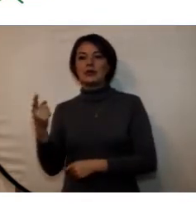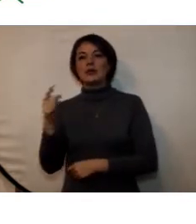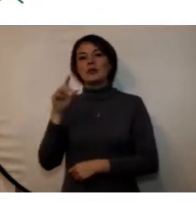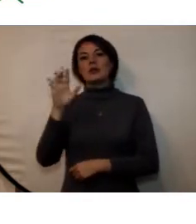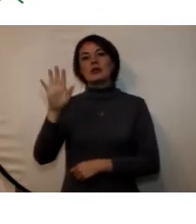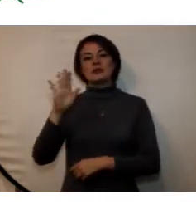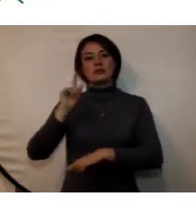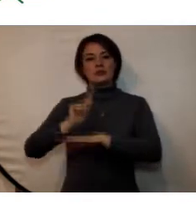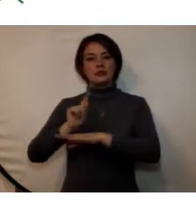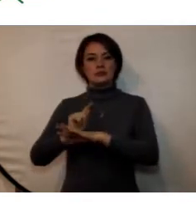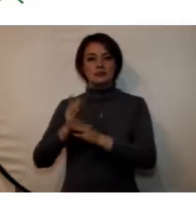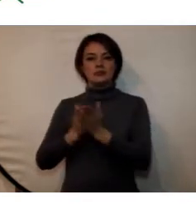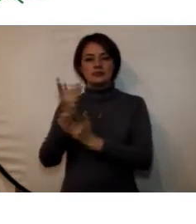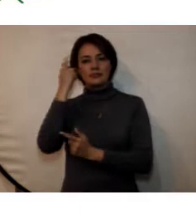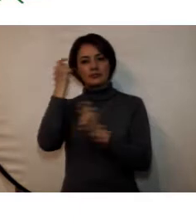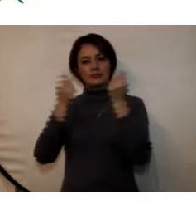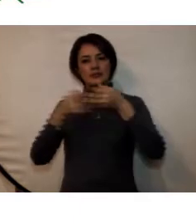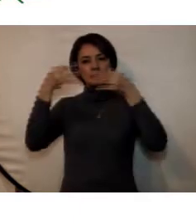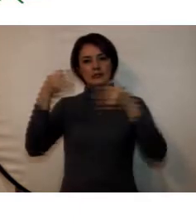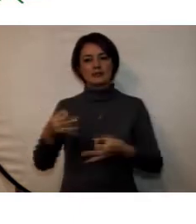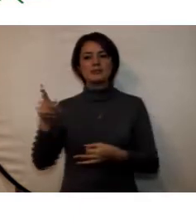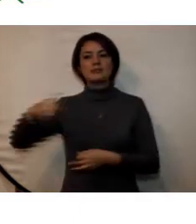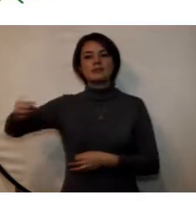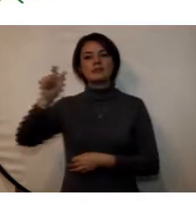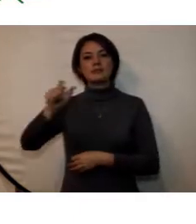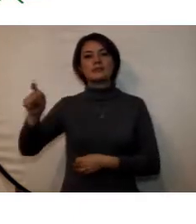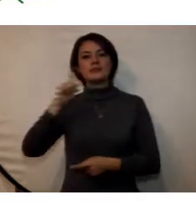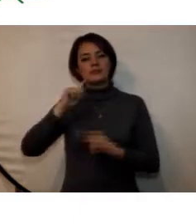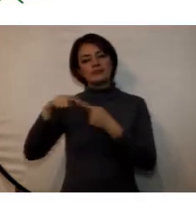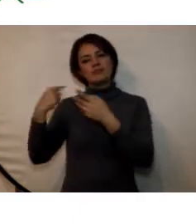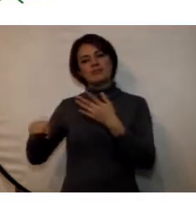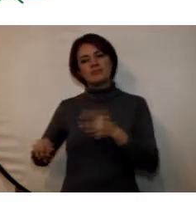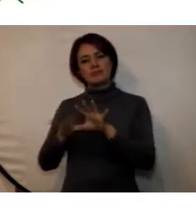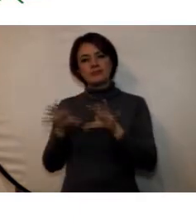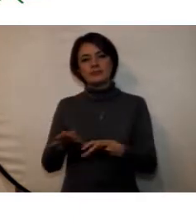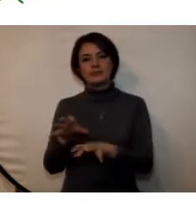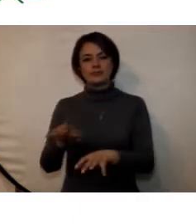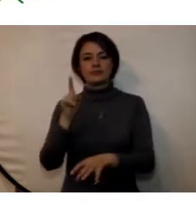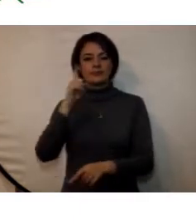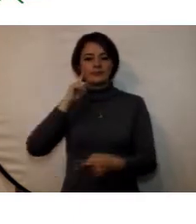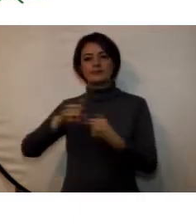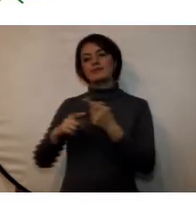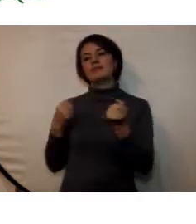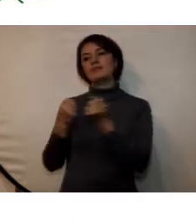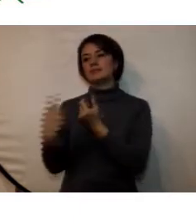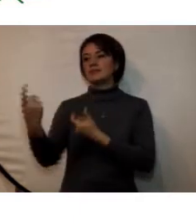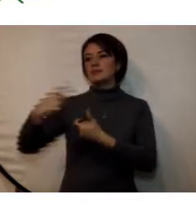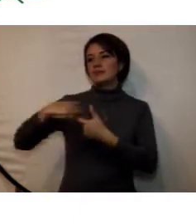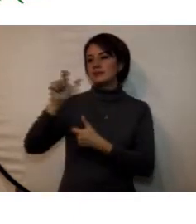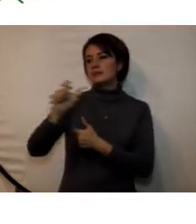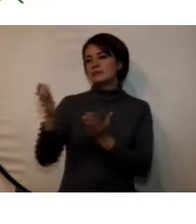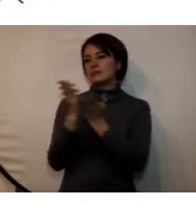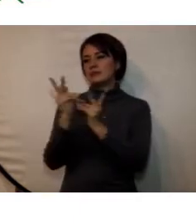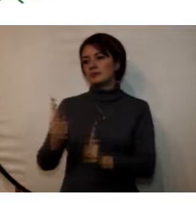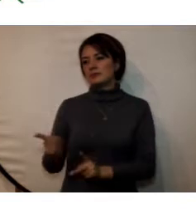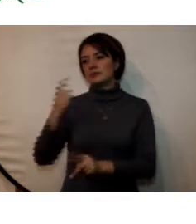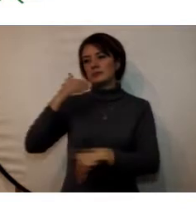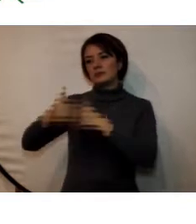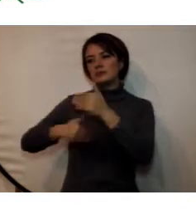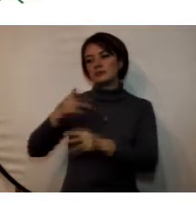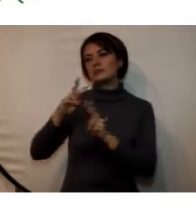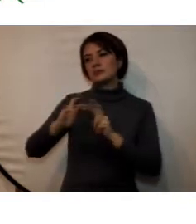relaciones internacionales estrategia y seguridad quienes desarrollaron diversas actividades para la promoción y vinculación de los estudiantes a los procesos